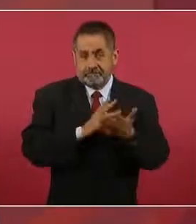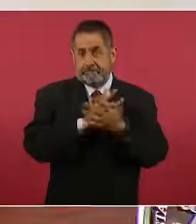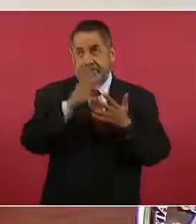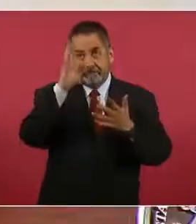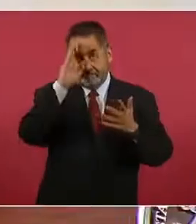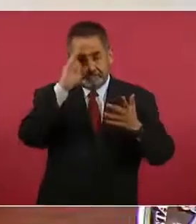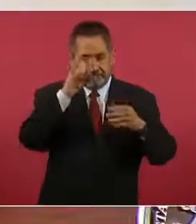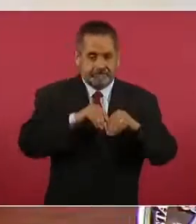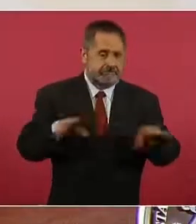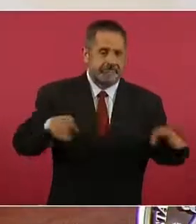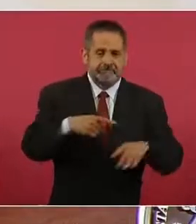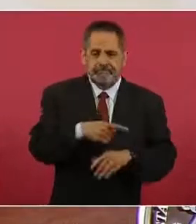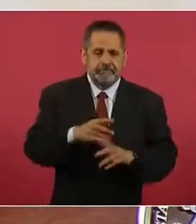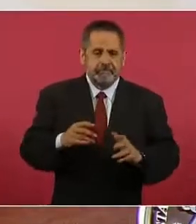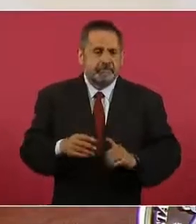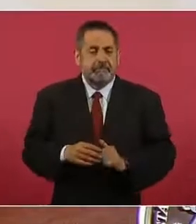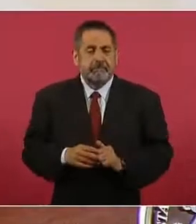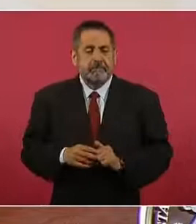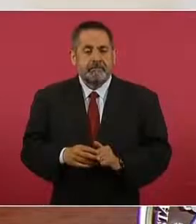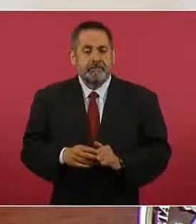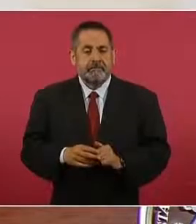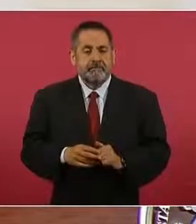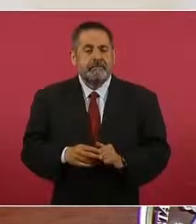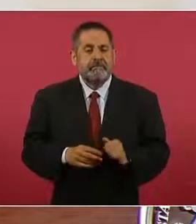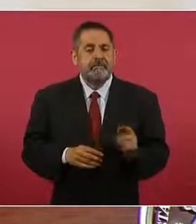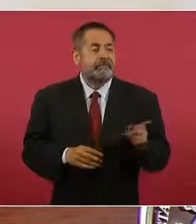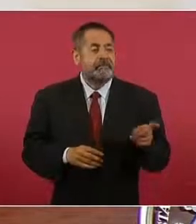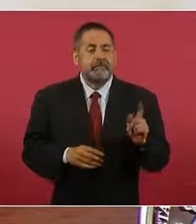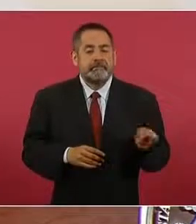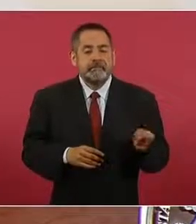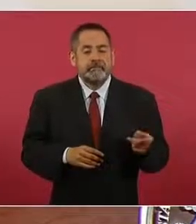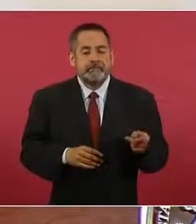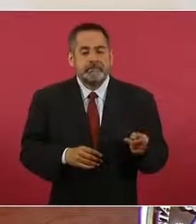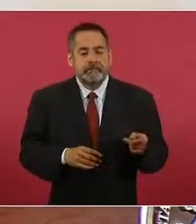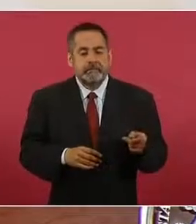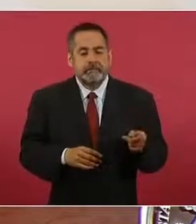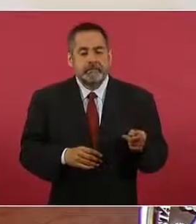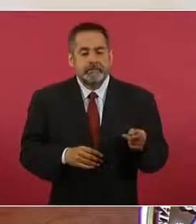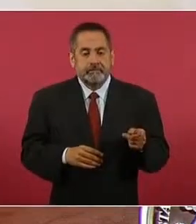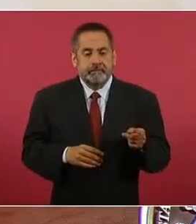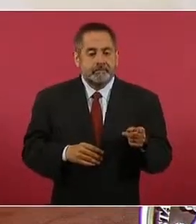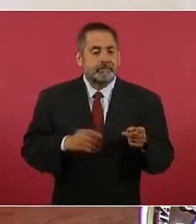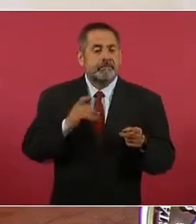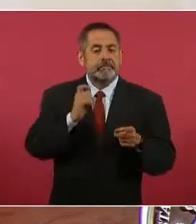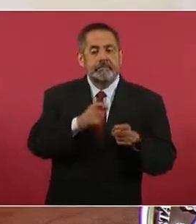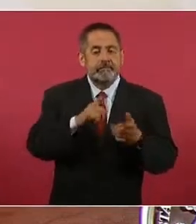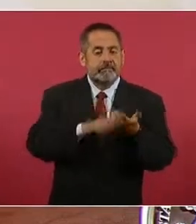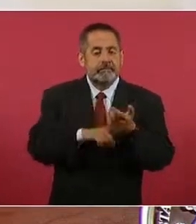la instrucción de que las aduanas pasen